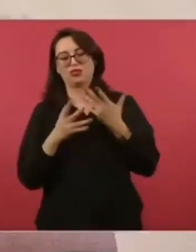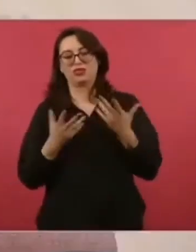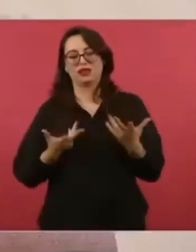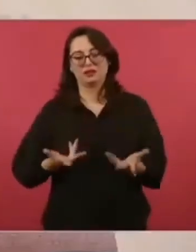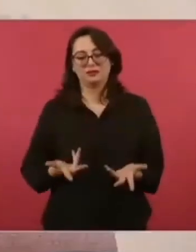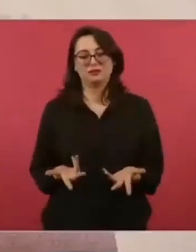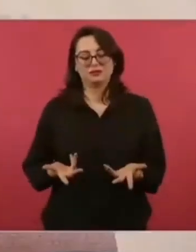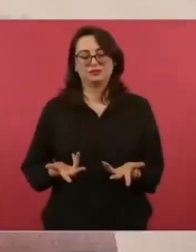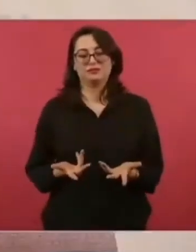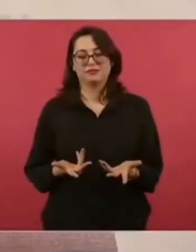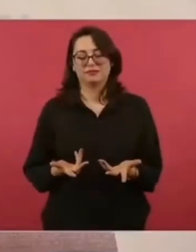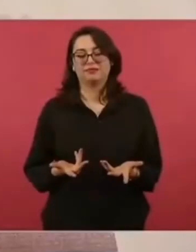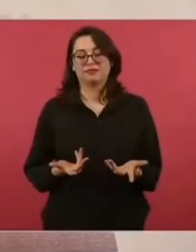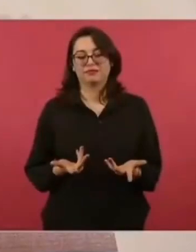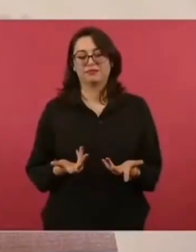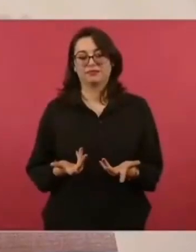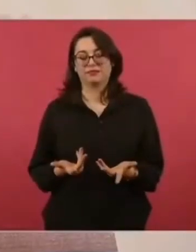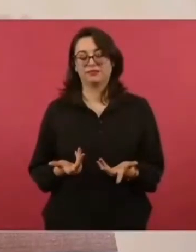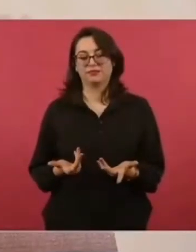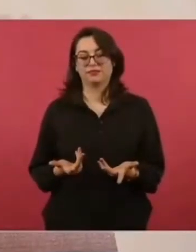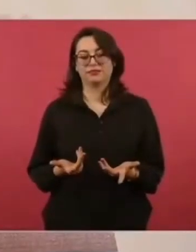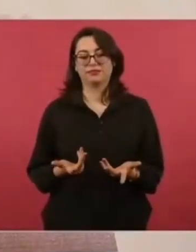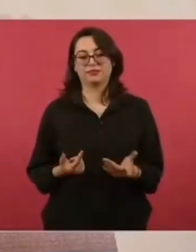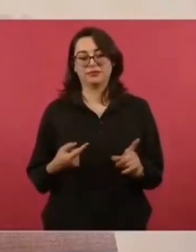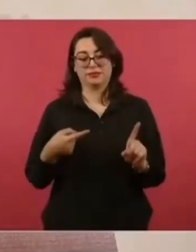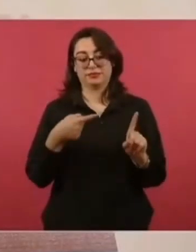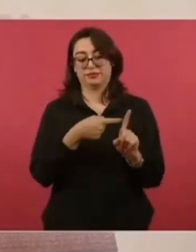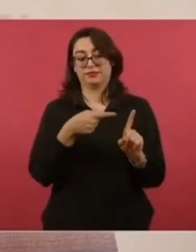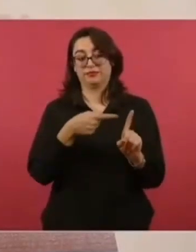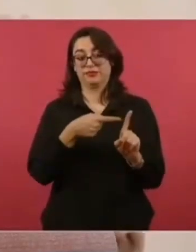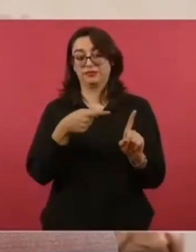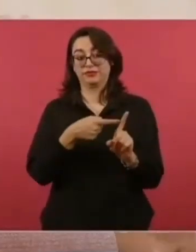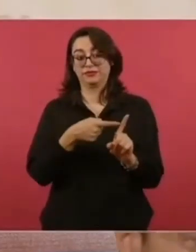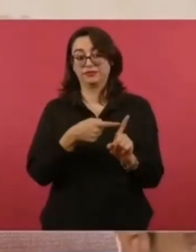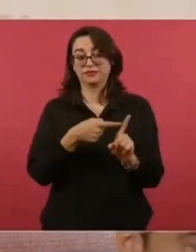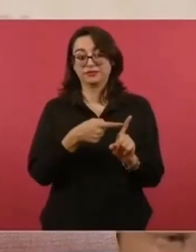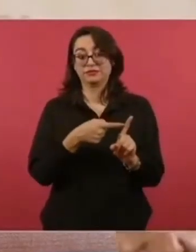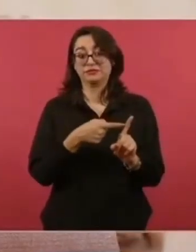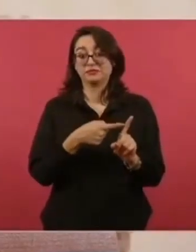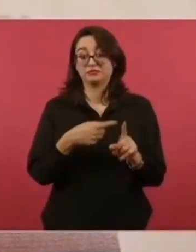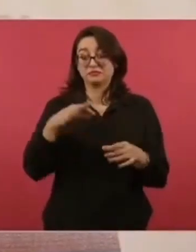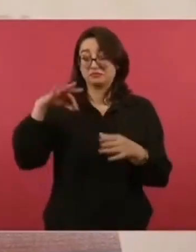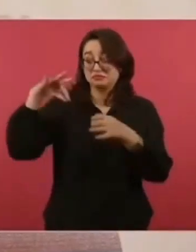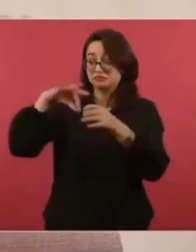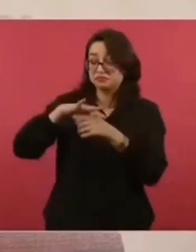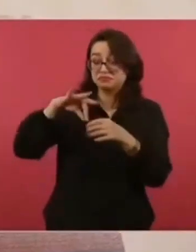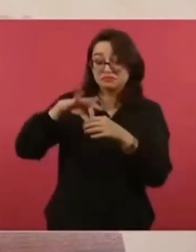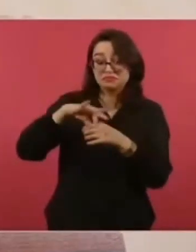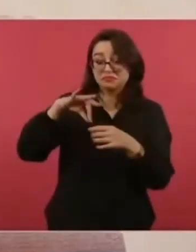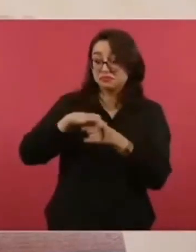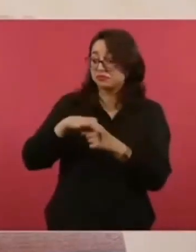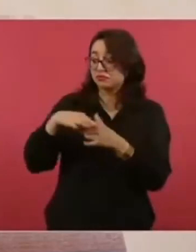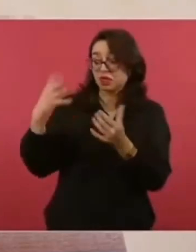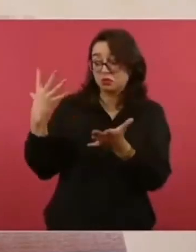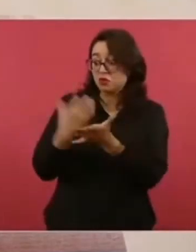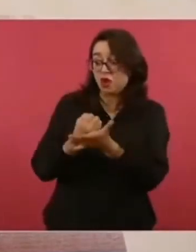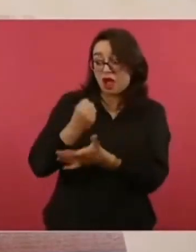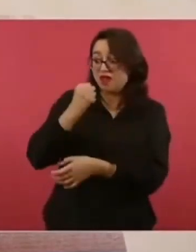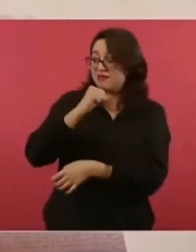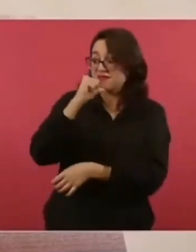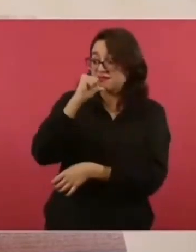que si, este, no ganaban por la buena, no descartaban